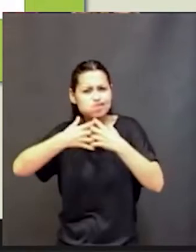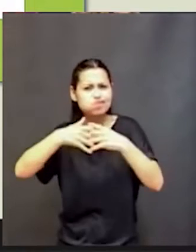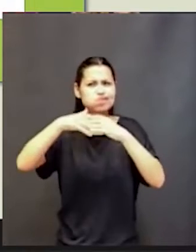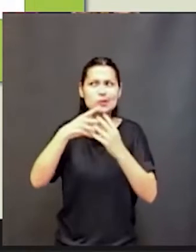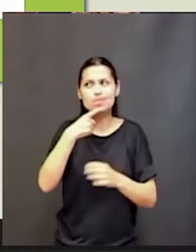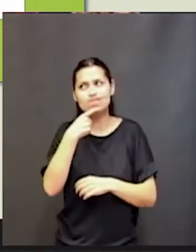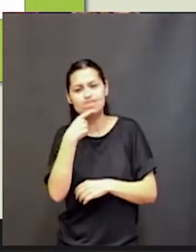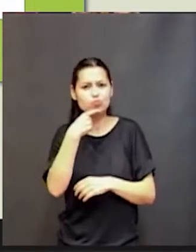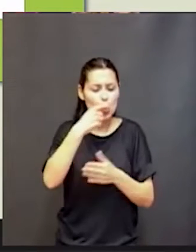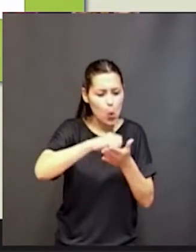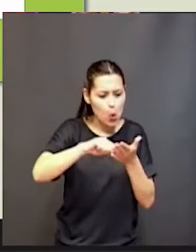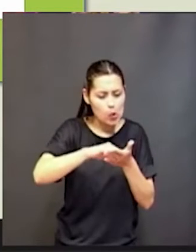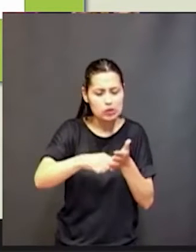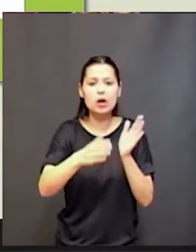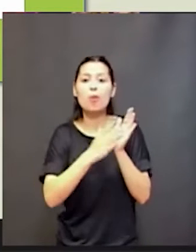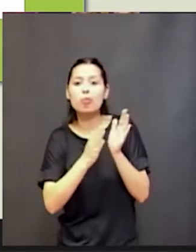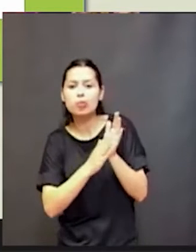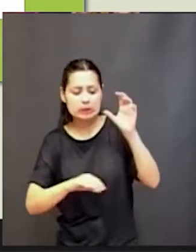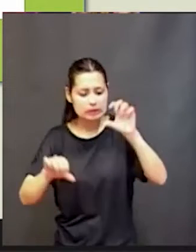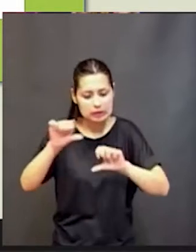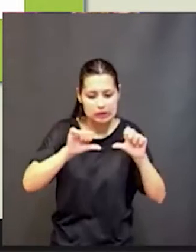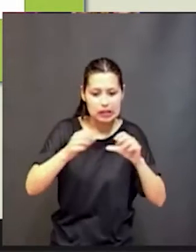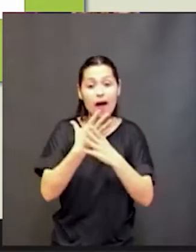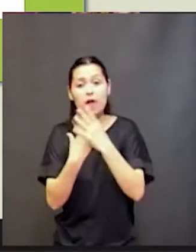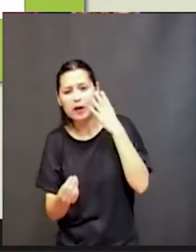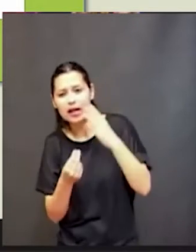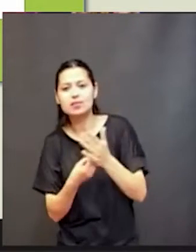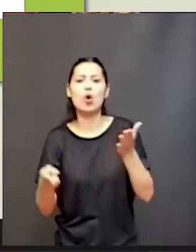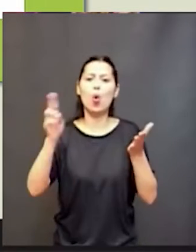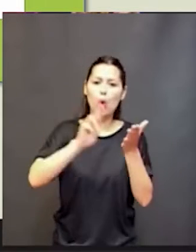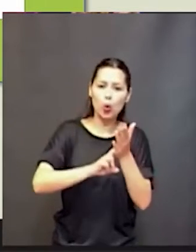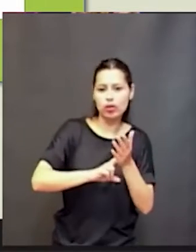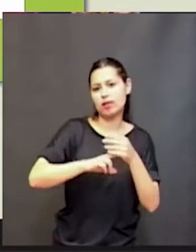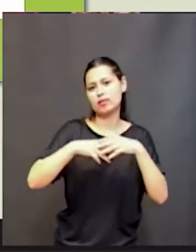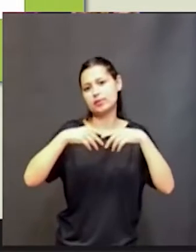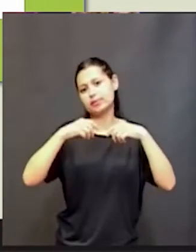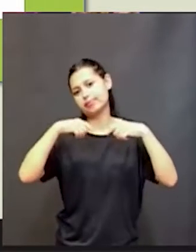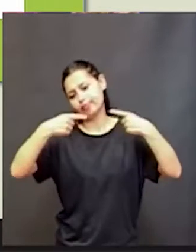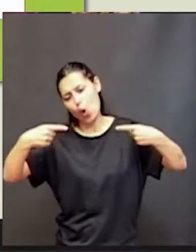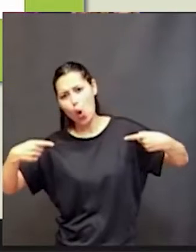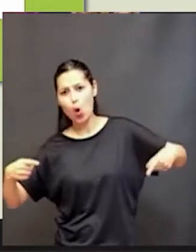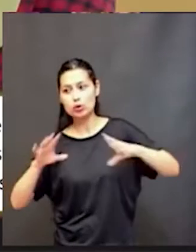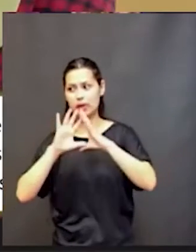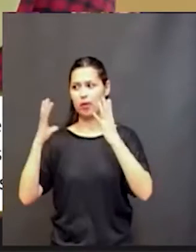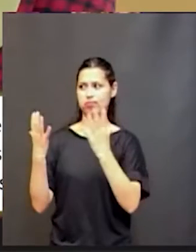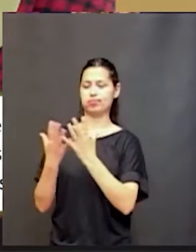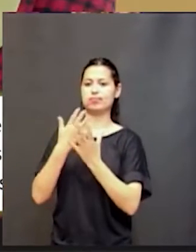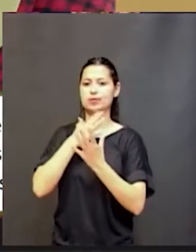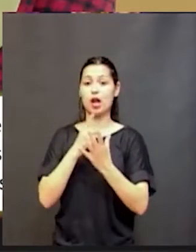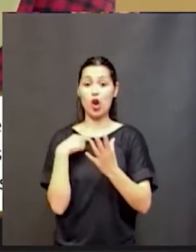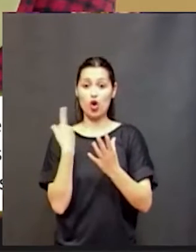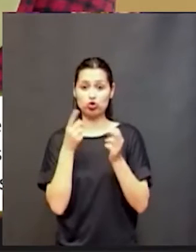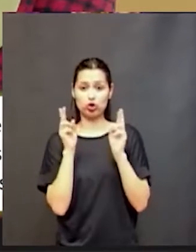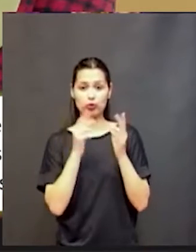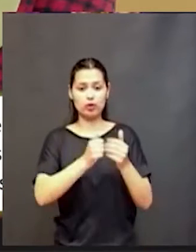error, que va esperando que esa hipótesis le dé una devolución, un feedback del mundo que lo rodea y nosotros no podemos quedar afuera de esto,